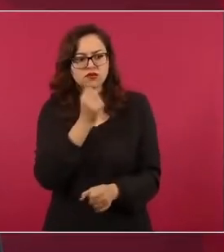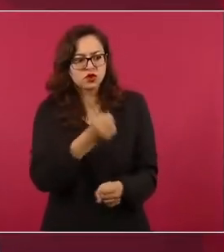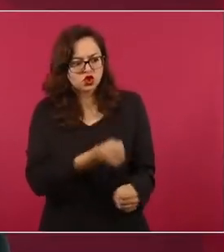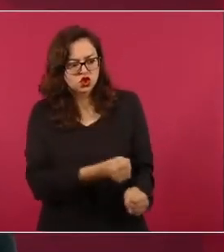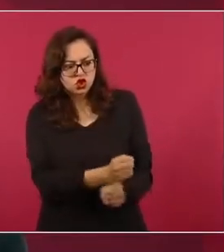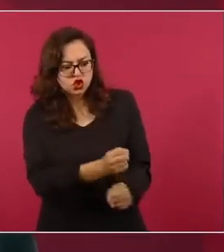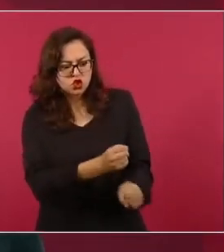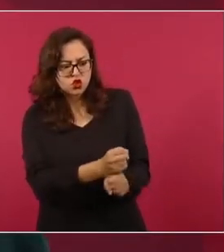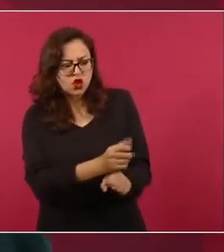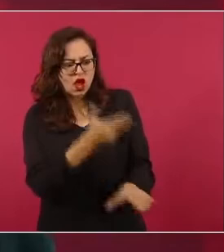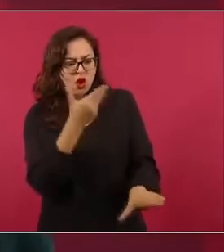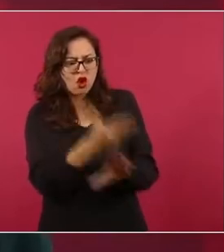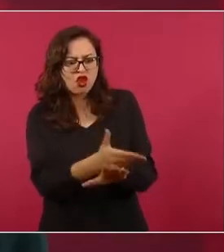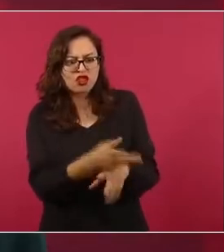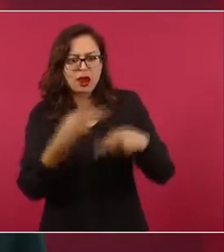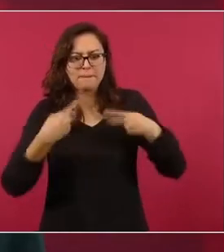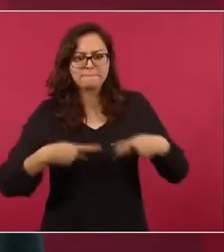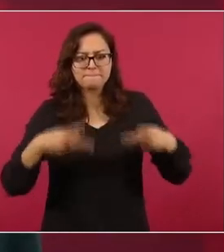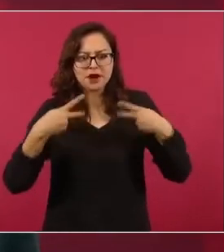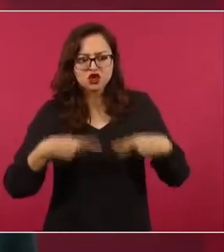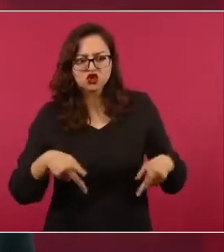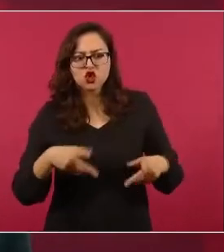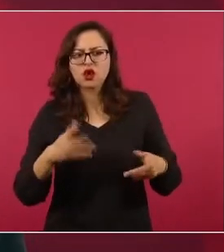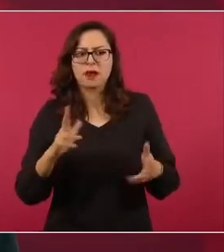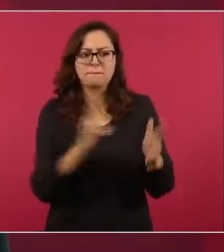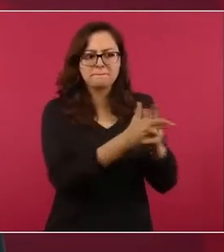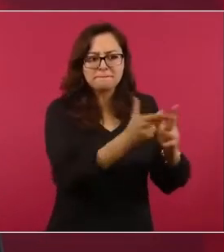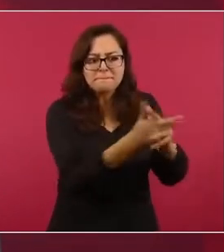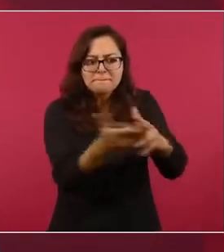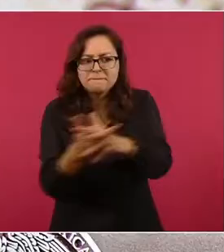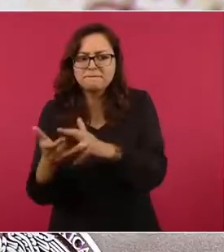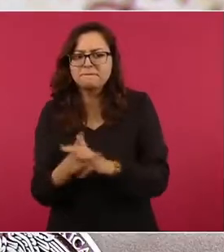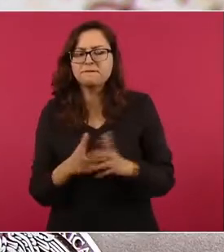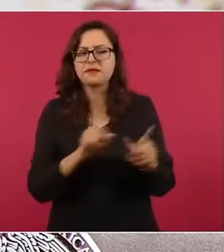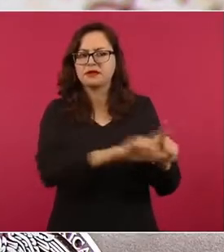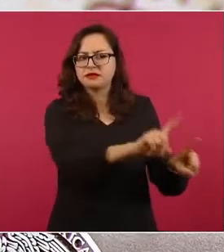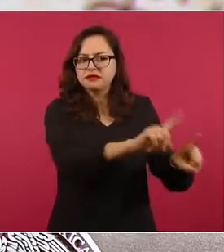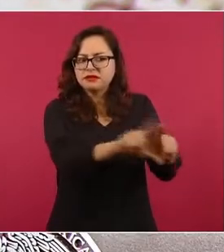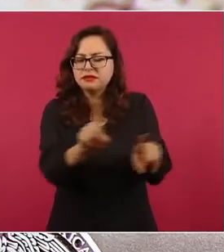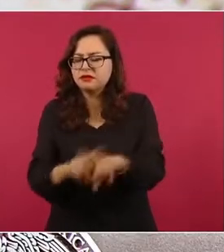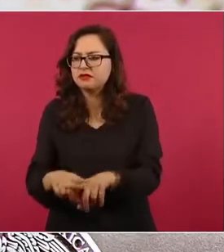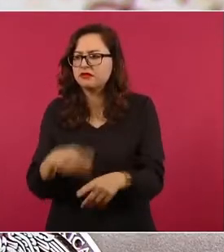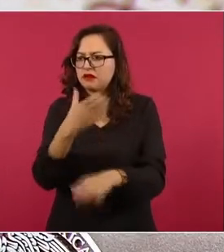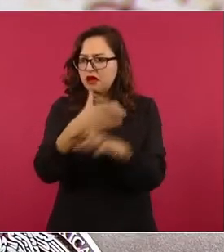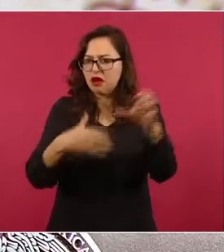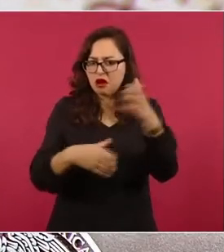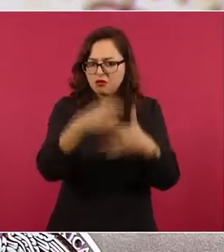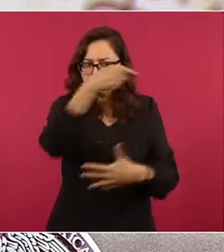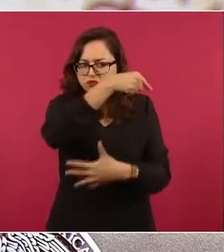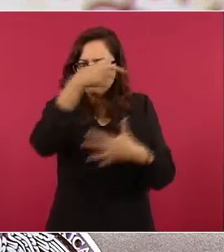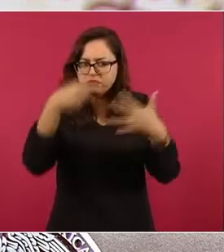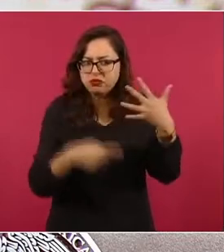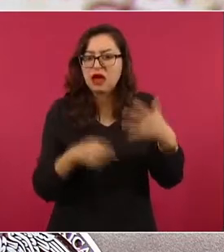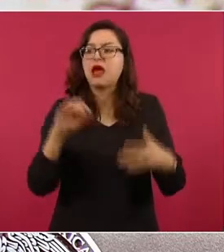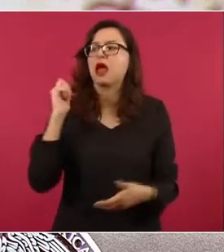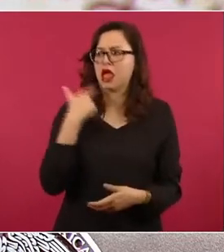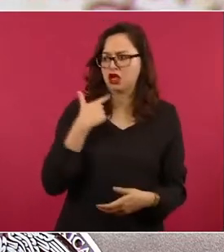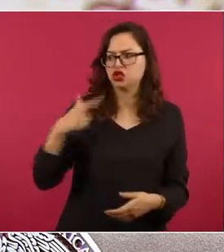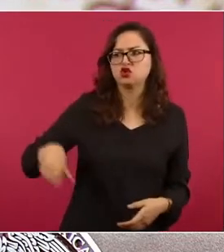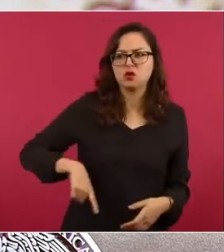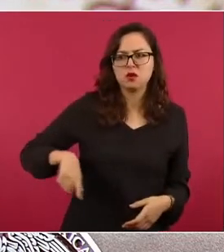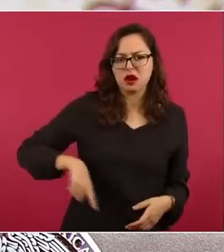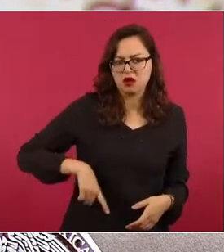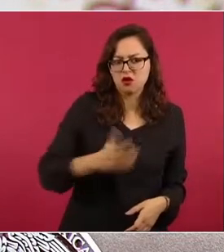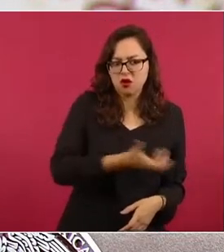como ocurría en gobiernos anteriores. A pesar de ello, personas como la periodista Denise